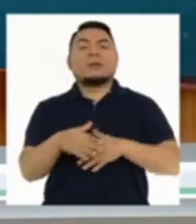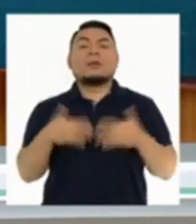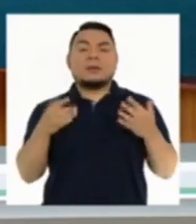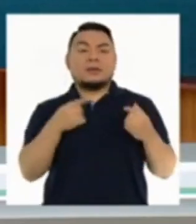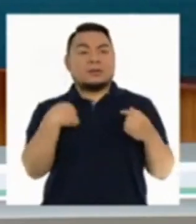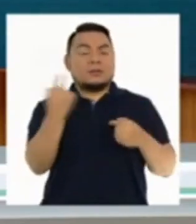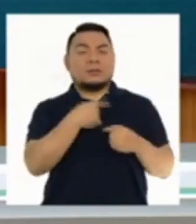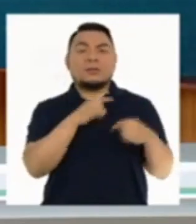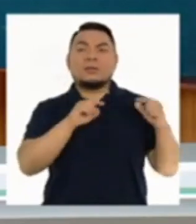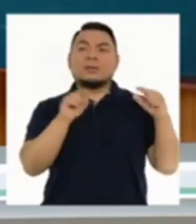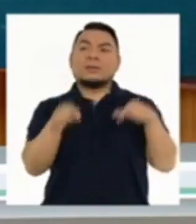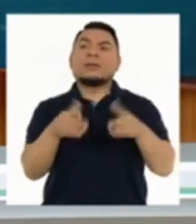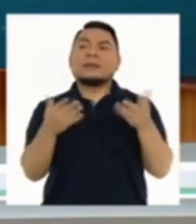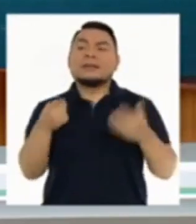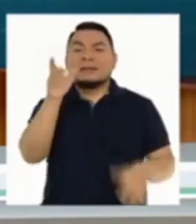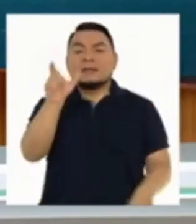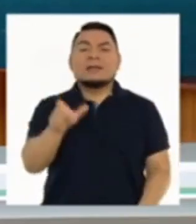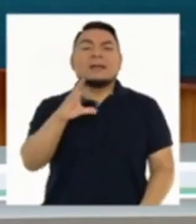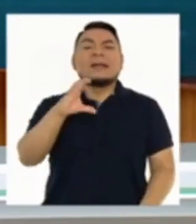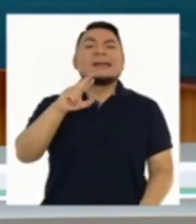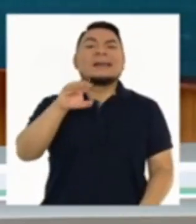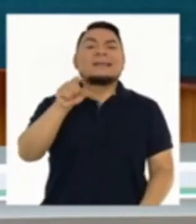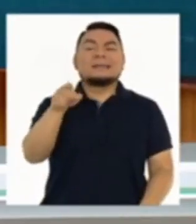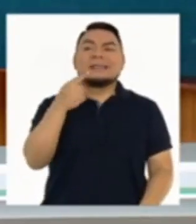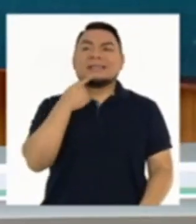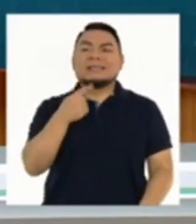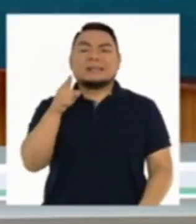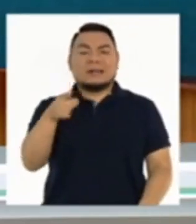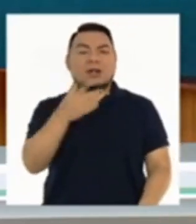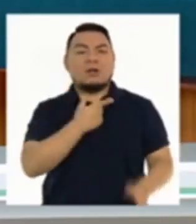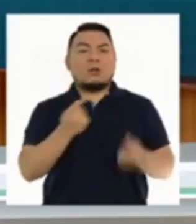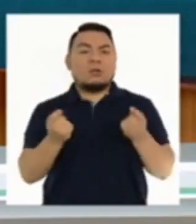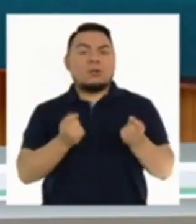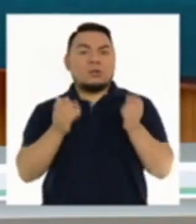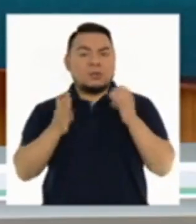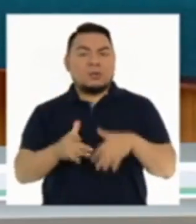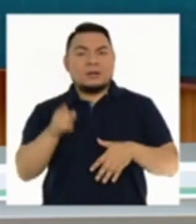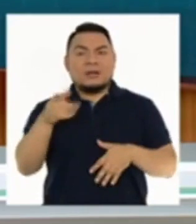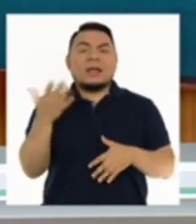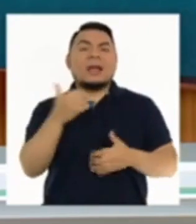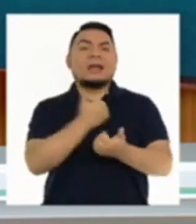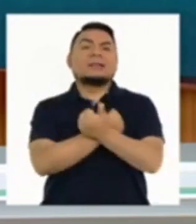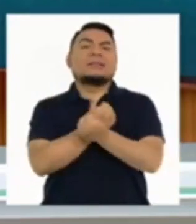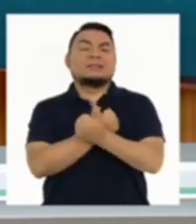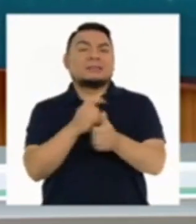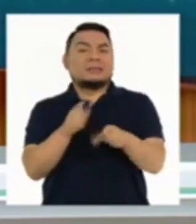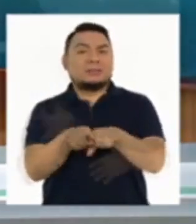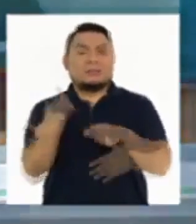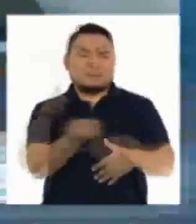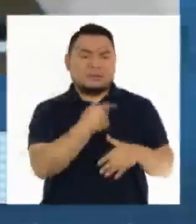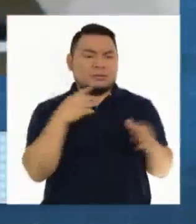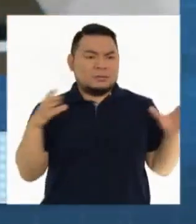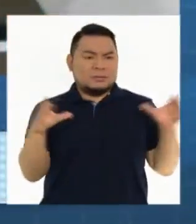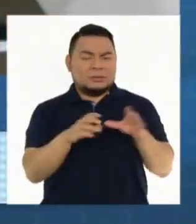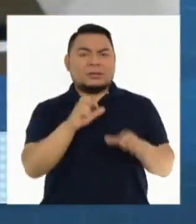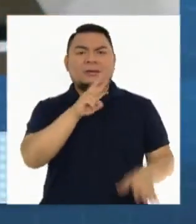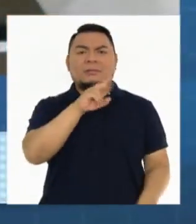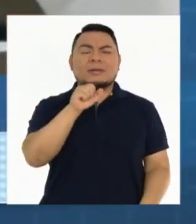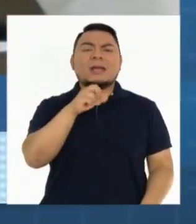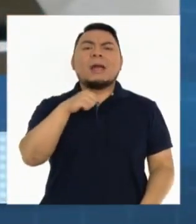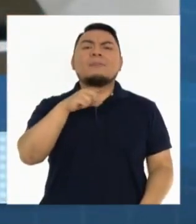Vamos a ir con Carlos Rúa Carvajal, él es gobernador de Ayacucho y también presidente de la Asamblea.